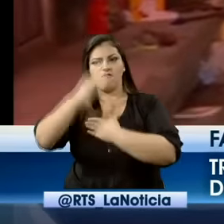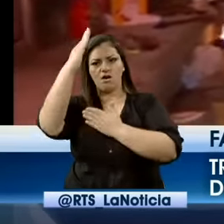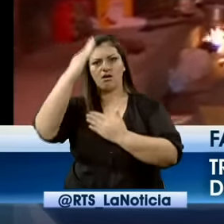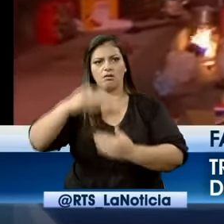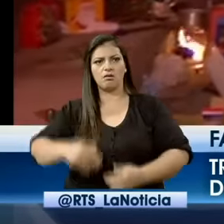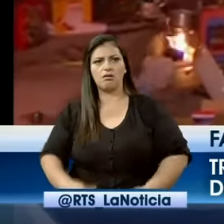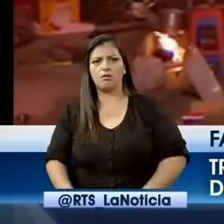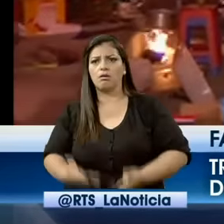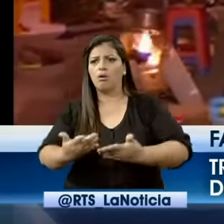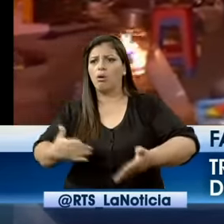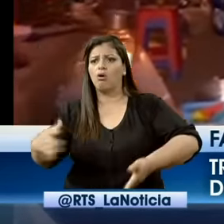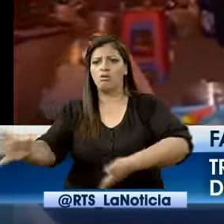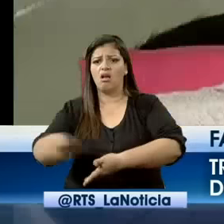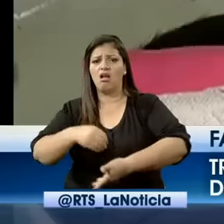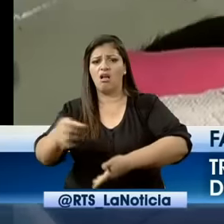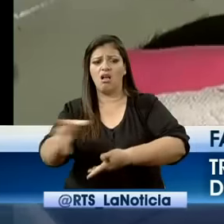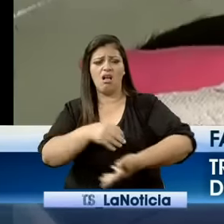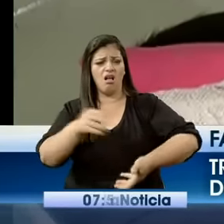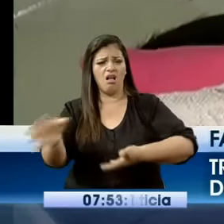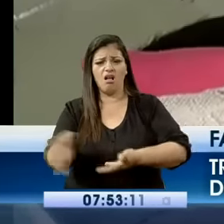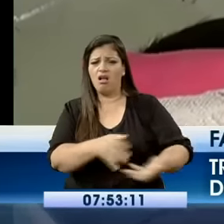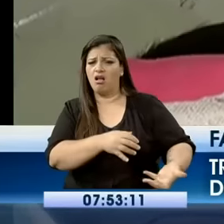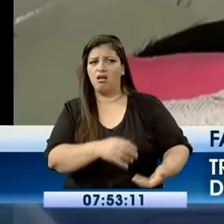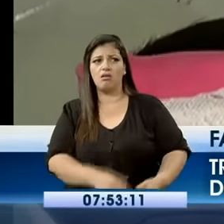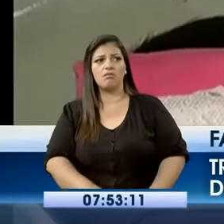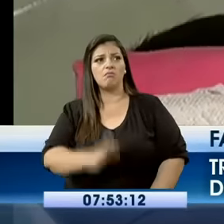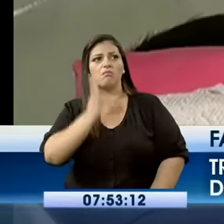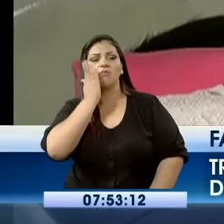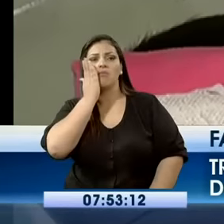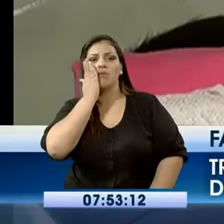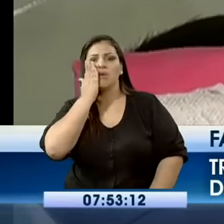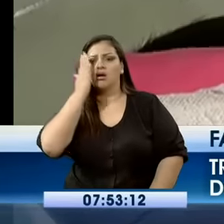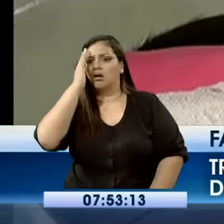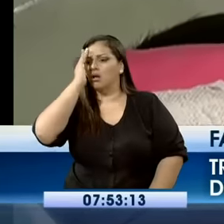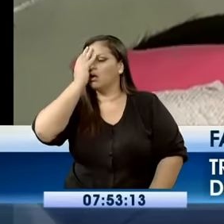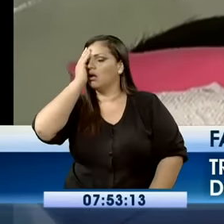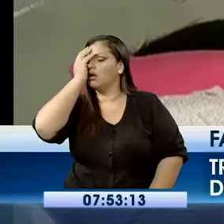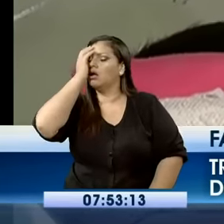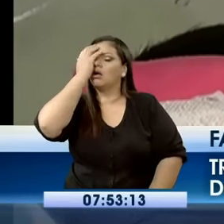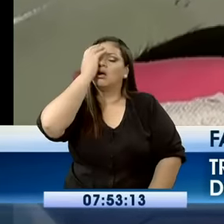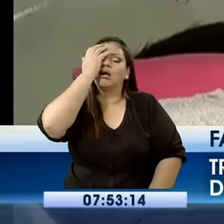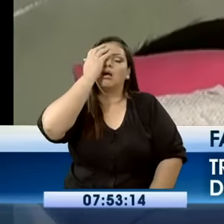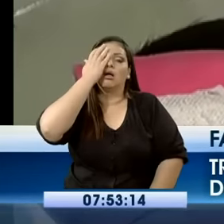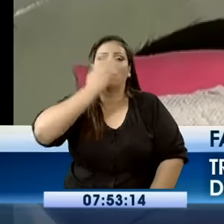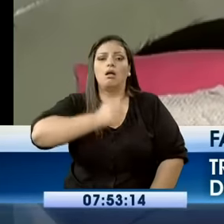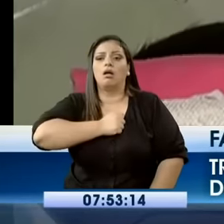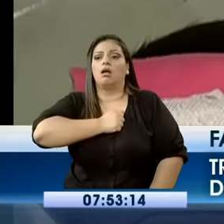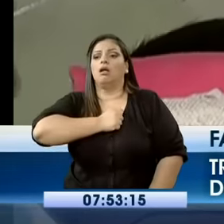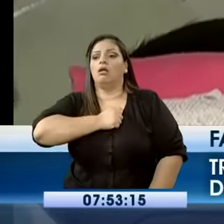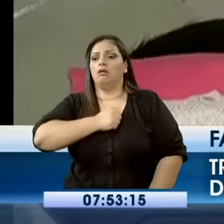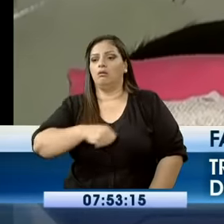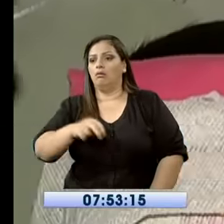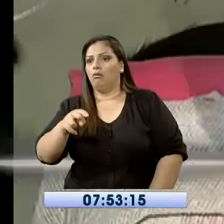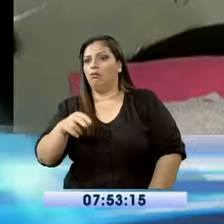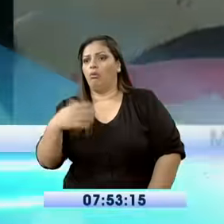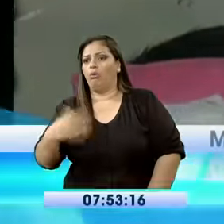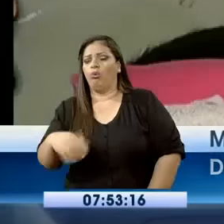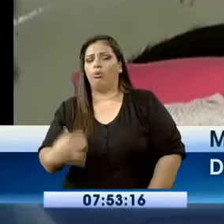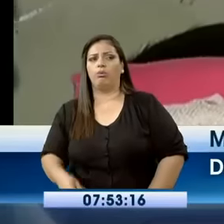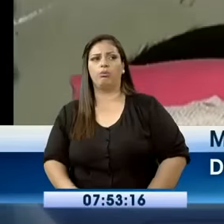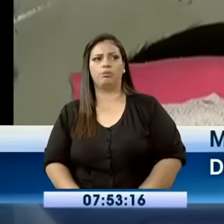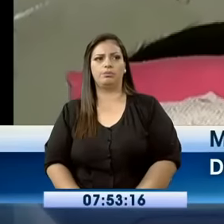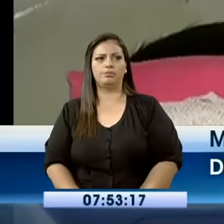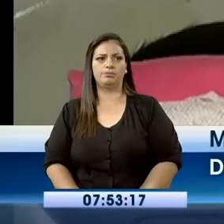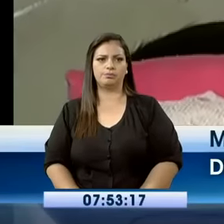sacar, todos en el boroto. Mi mamá ya le daba, no sé qué le iba a dar a mi mamá. Ustedes ya tenían conocimiento que hay un